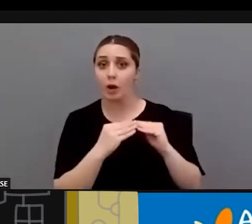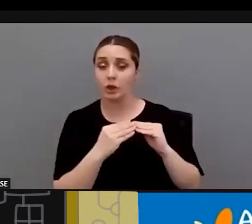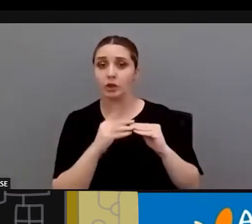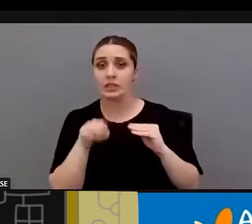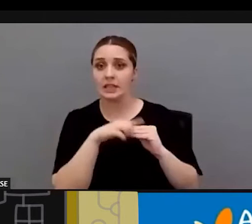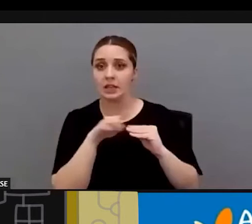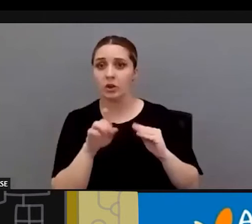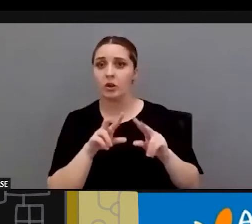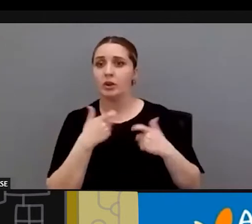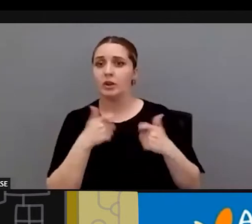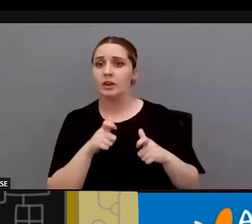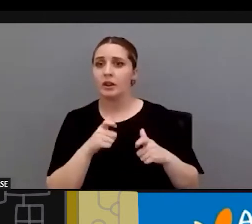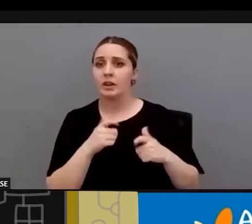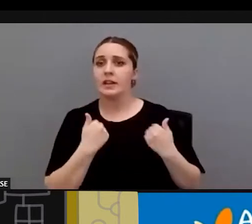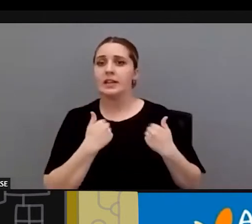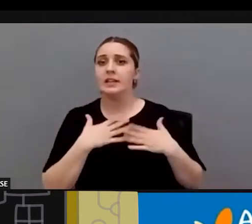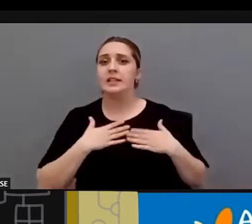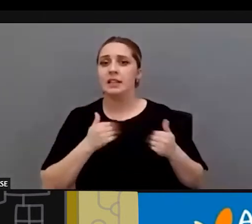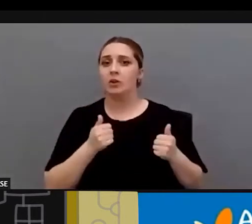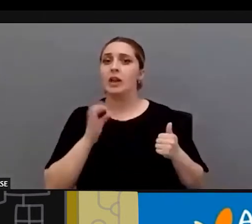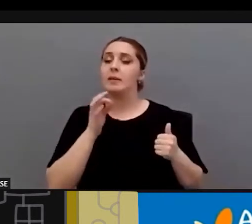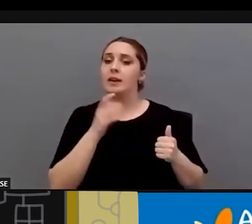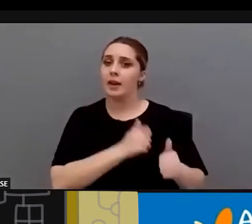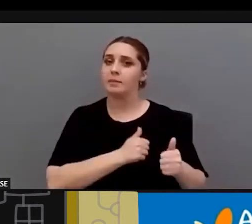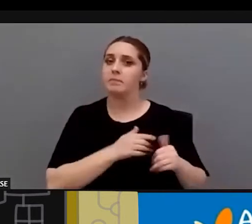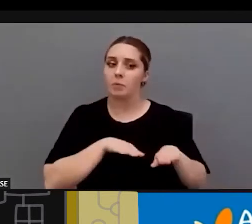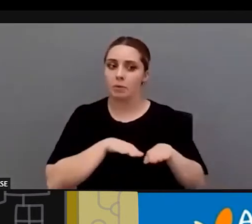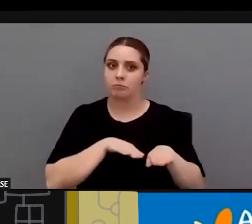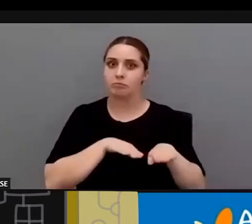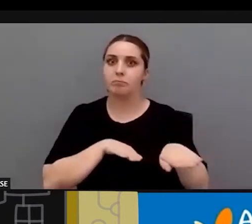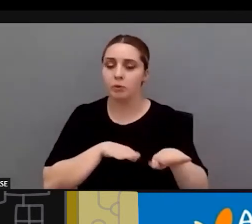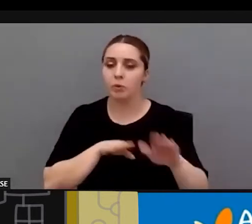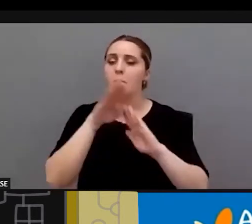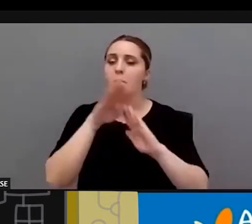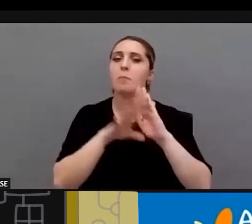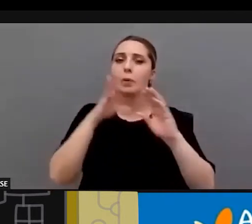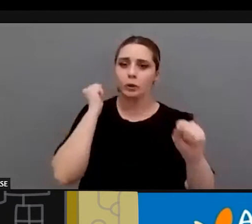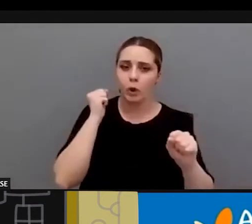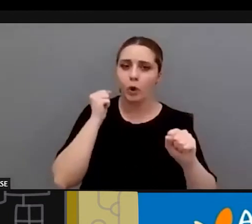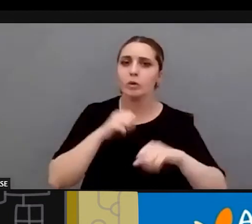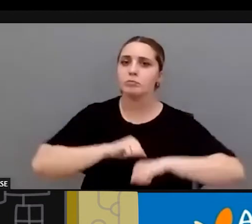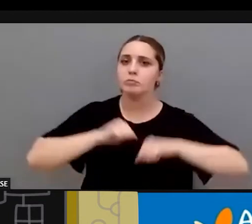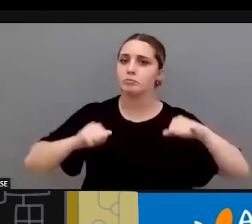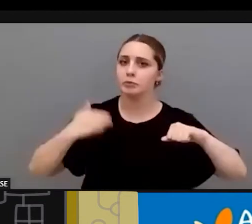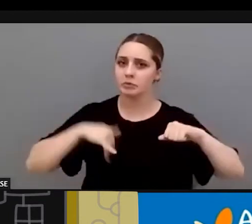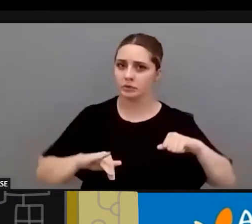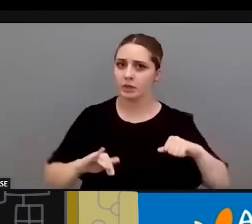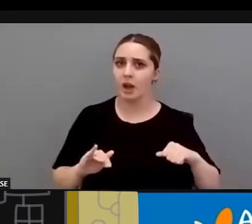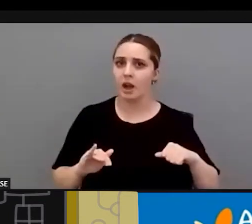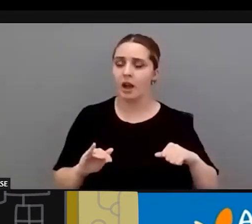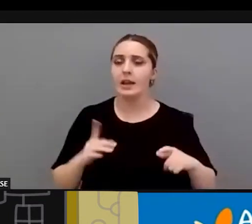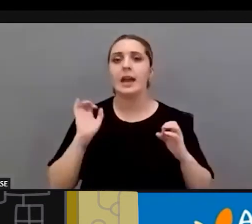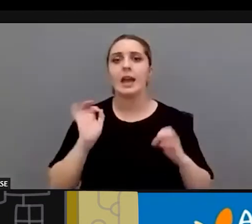se ha avanzado antes hemos ido por delante se ha ido por delante hay unos protocolos establecidos y es verdad que hay cosas